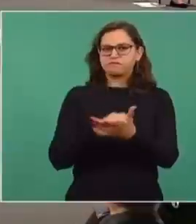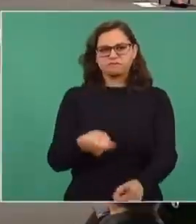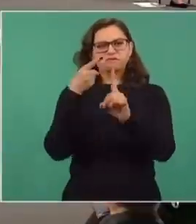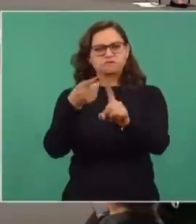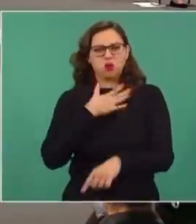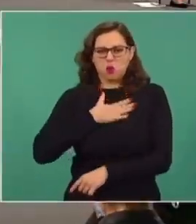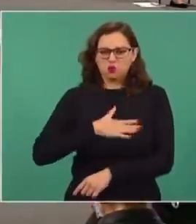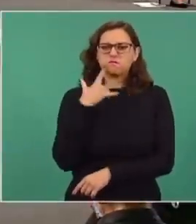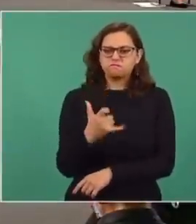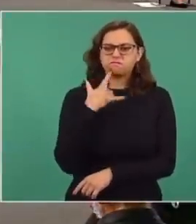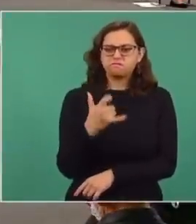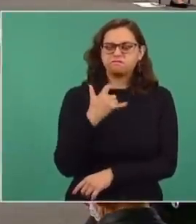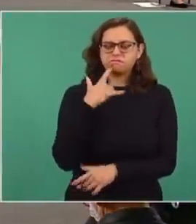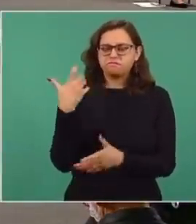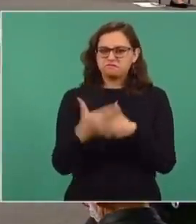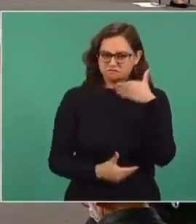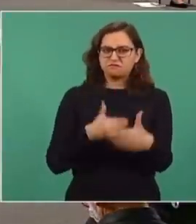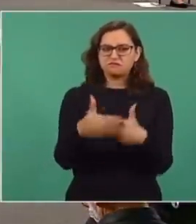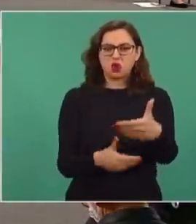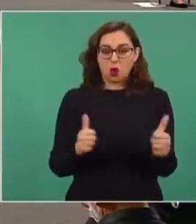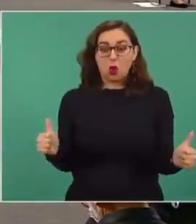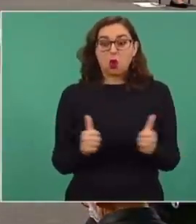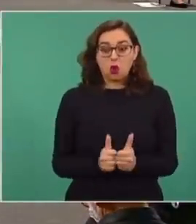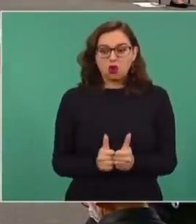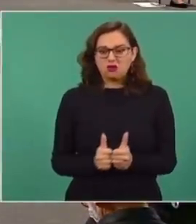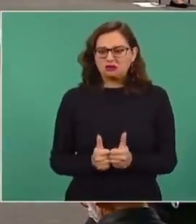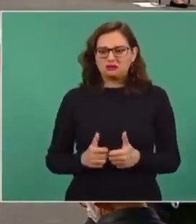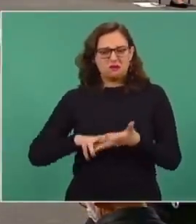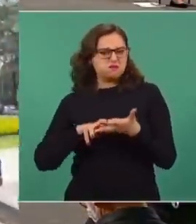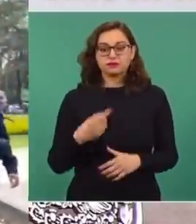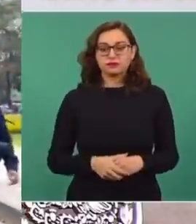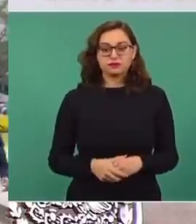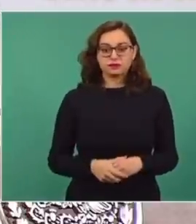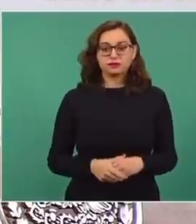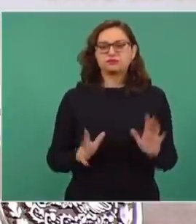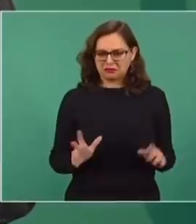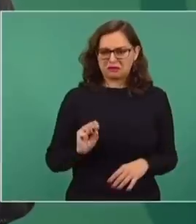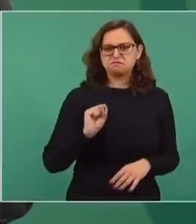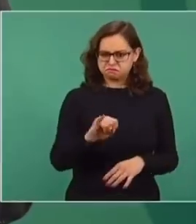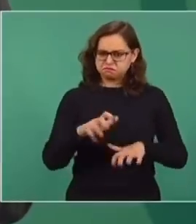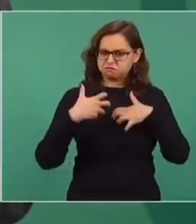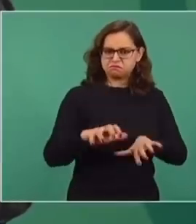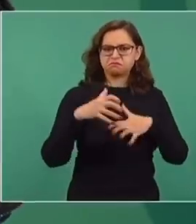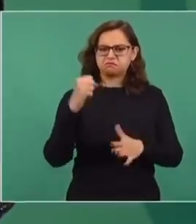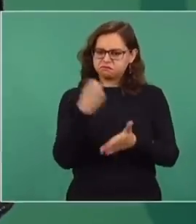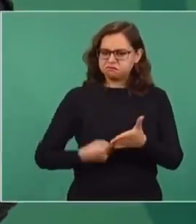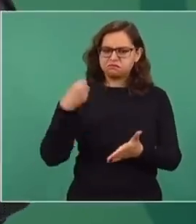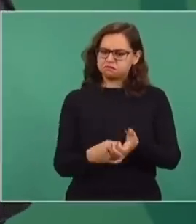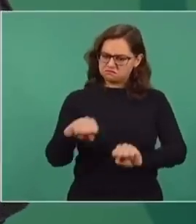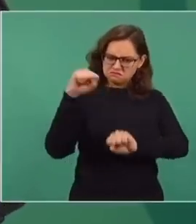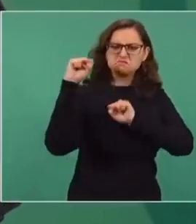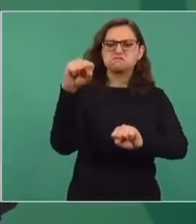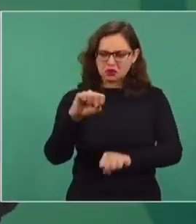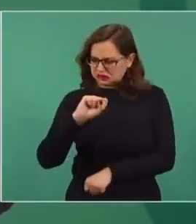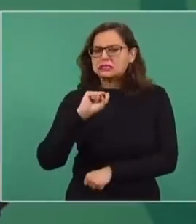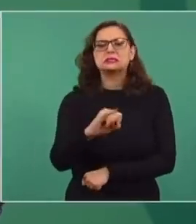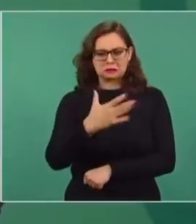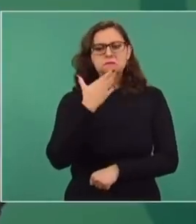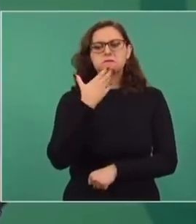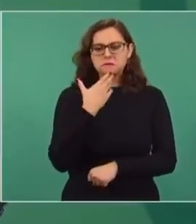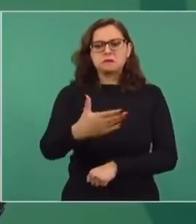justicia, siendo un rebelde sin causa. Hay que protestar y hay que manifestarnos y hay que